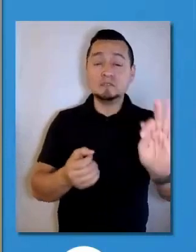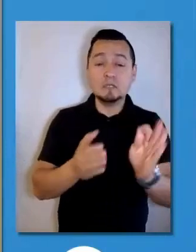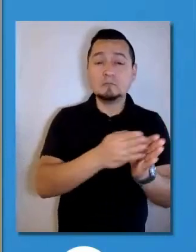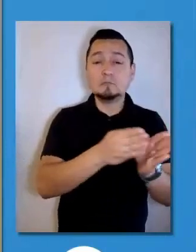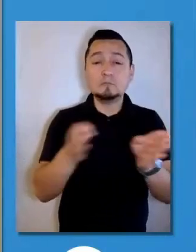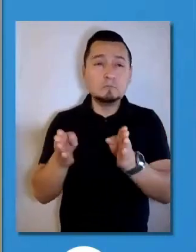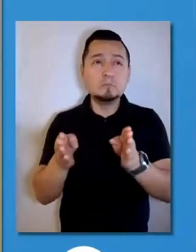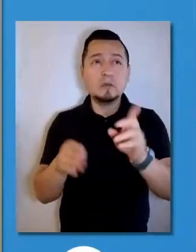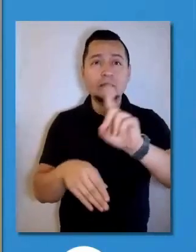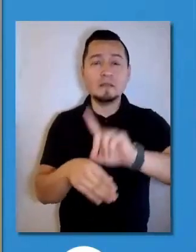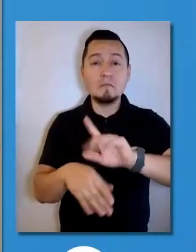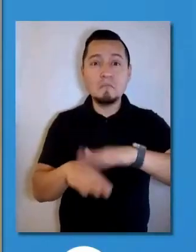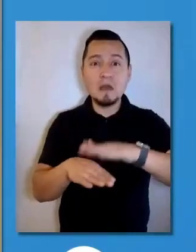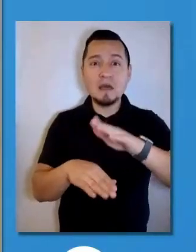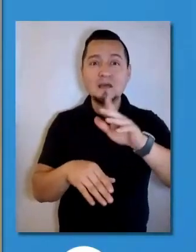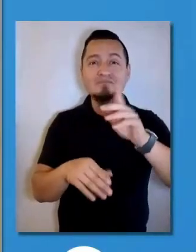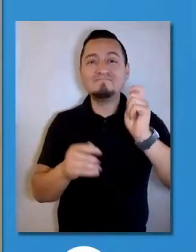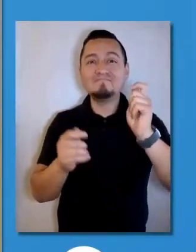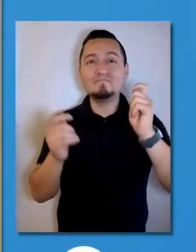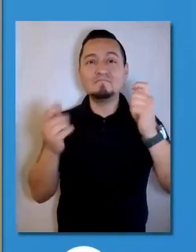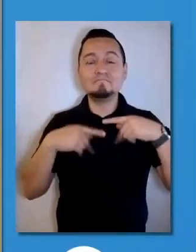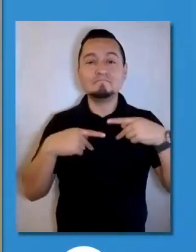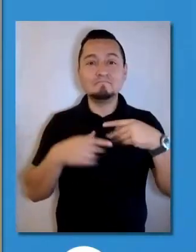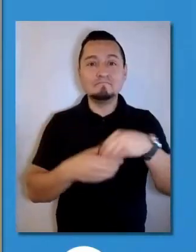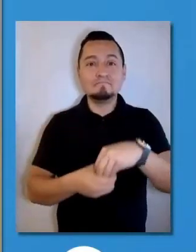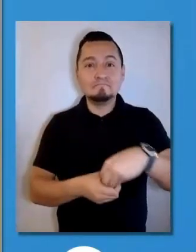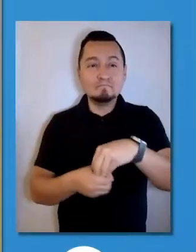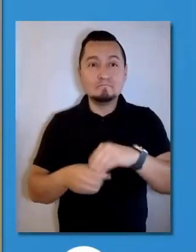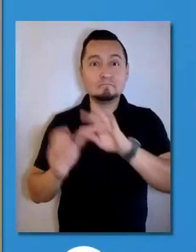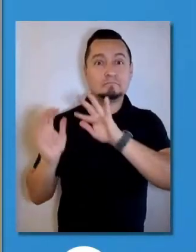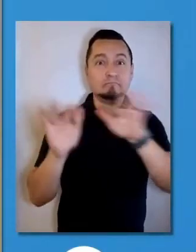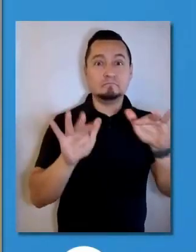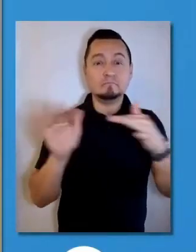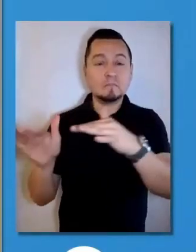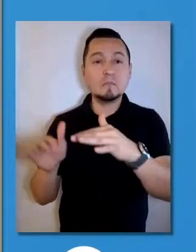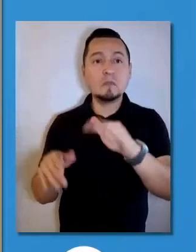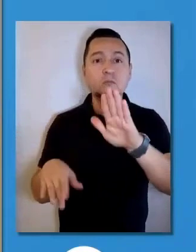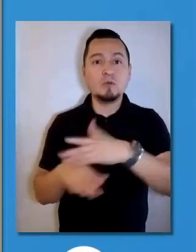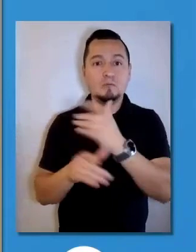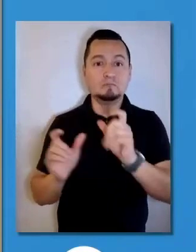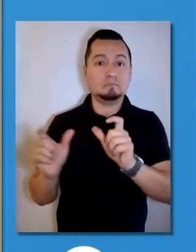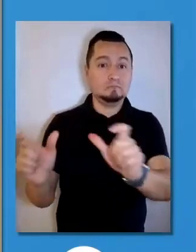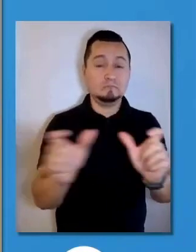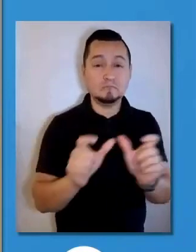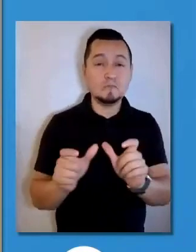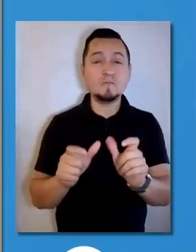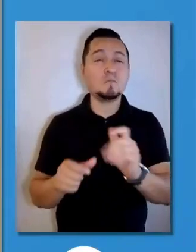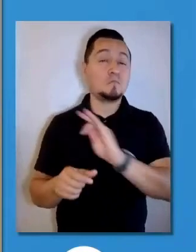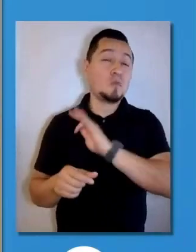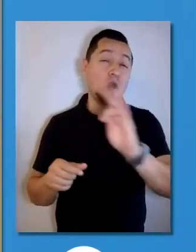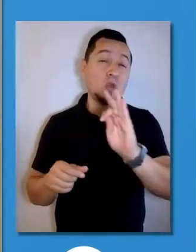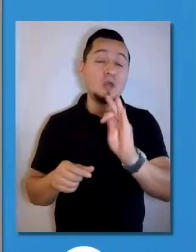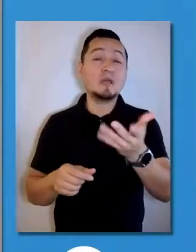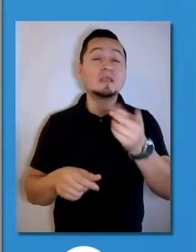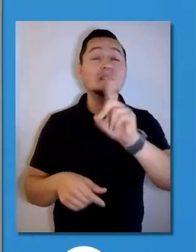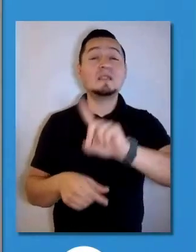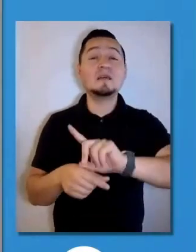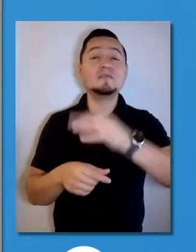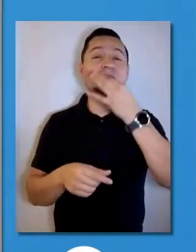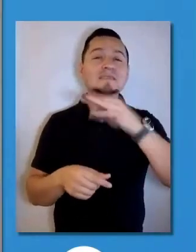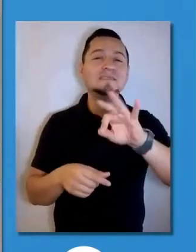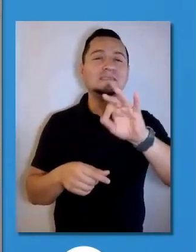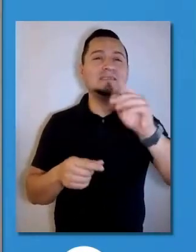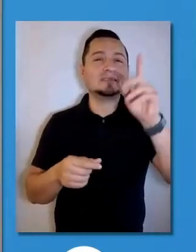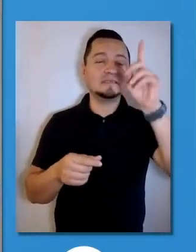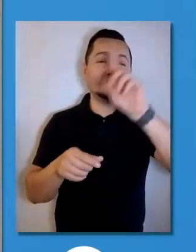que pueden implicar la necesidad de establecer protocolos específicos. Puede ser las fiestas patrias, puede